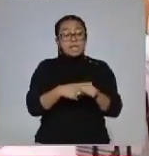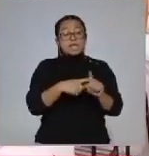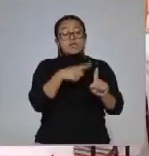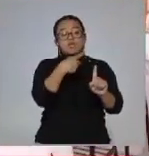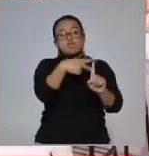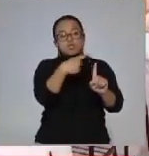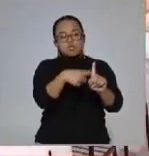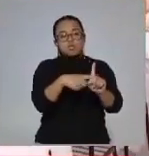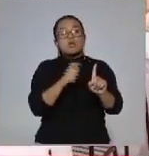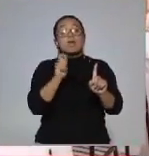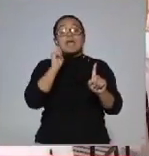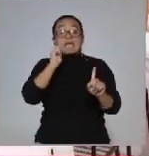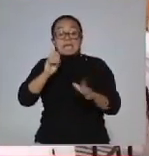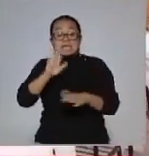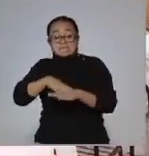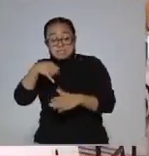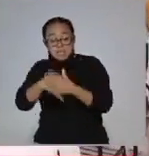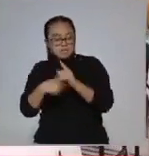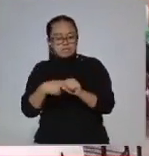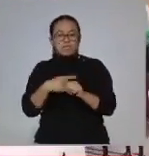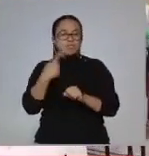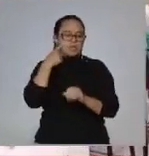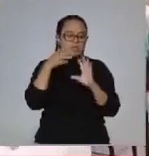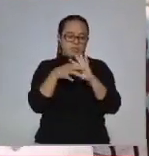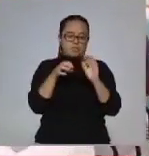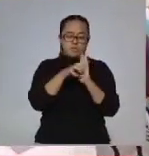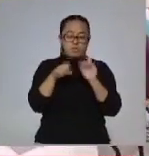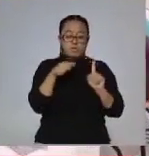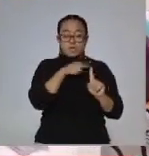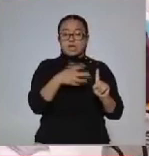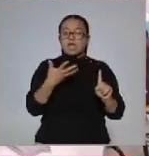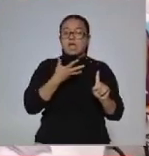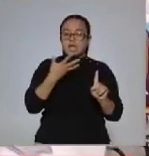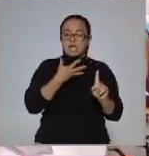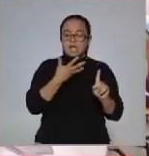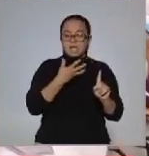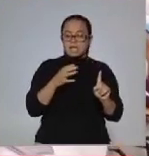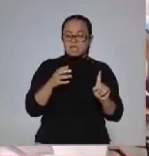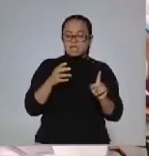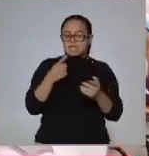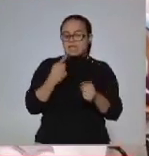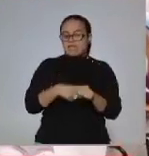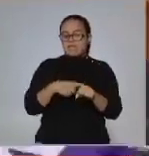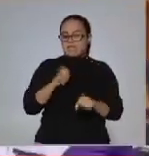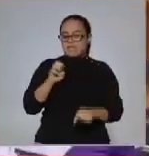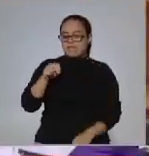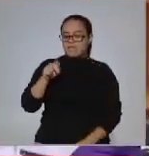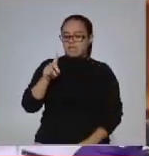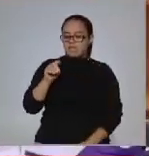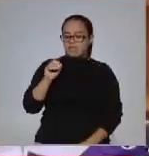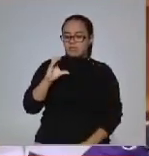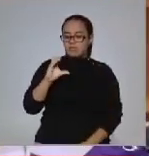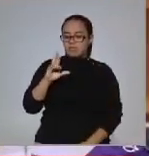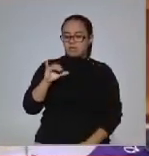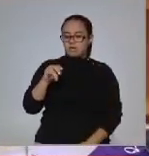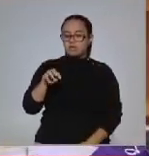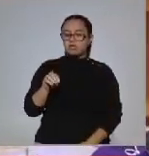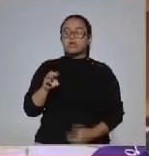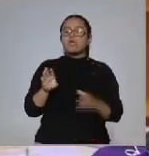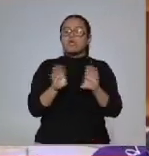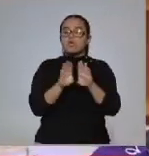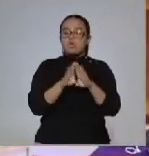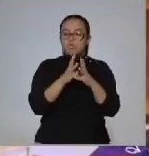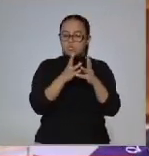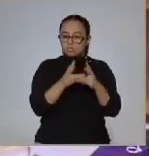la enfermedad. El día de hoy vamos a ver un caso de una paciente que tiene un trastorno endócrino. Entonces, vamos a ver cómo